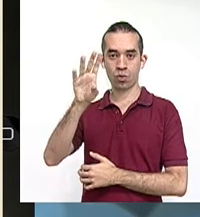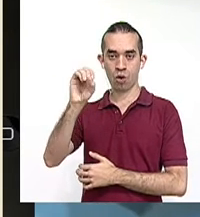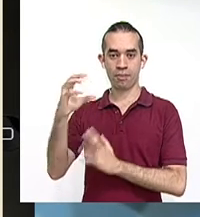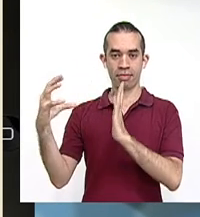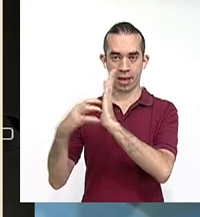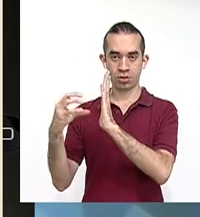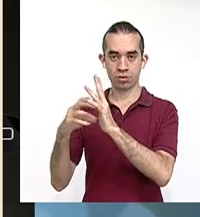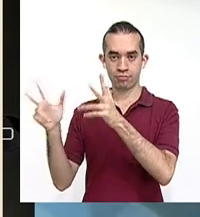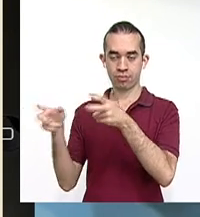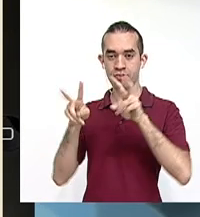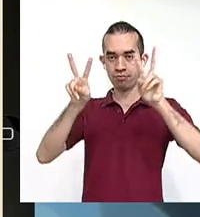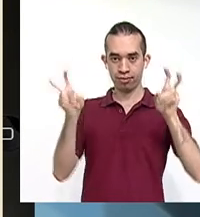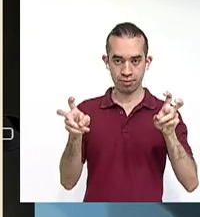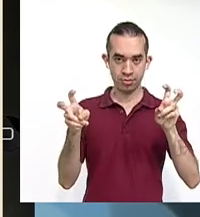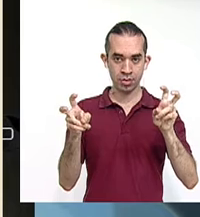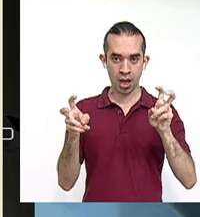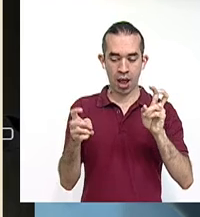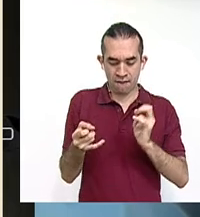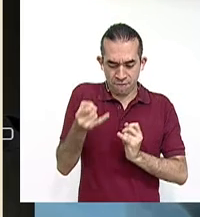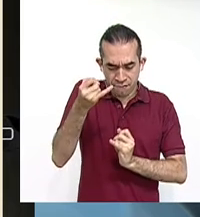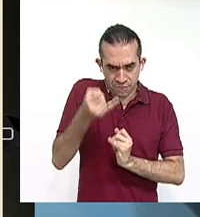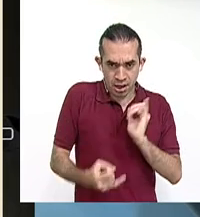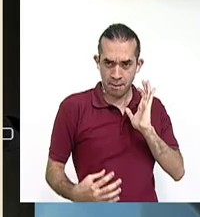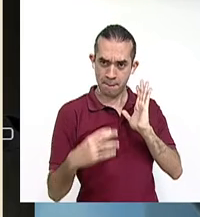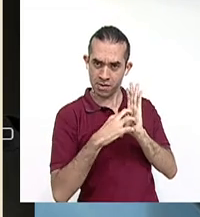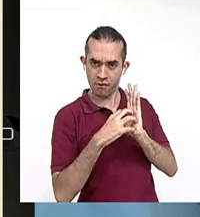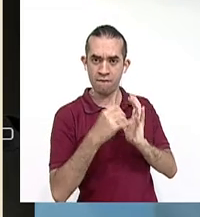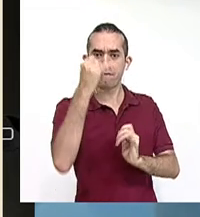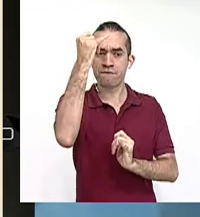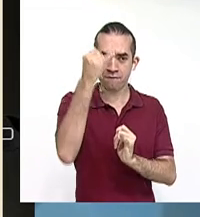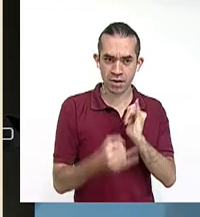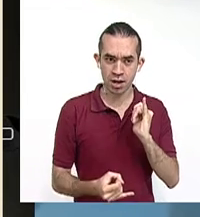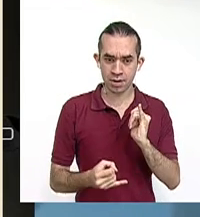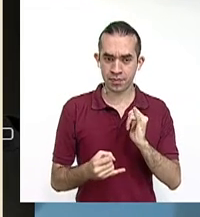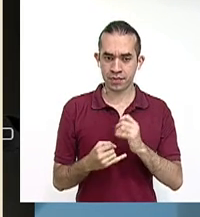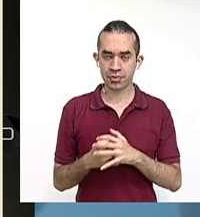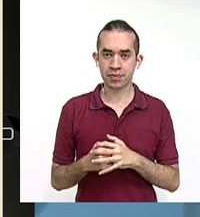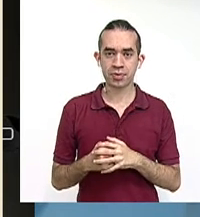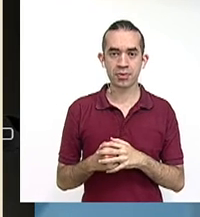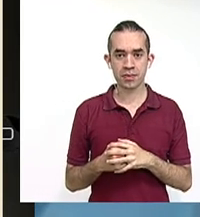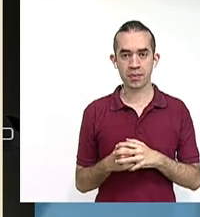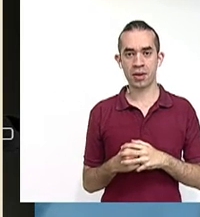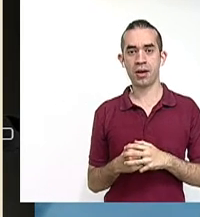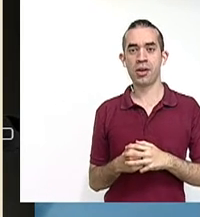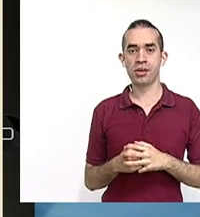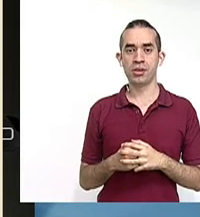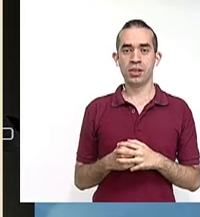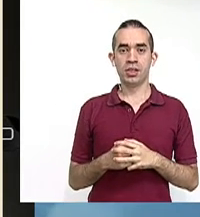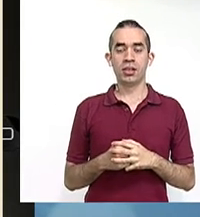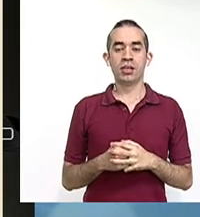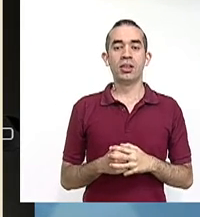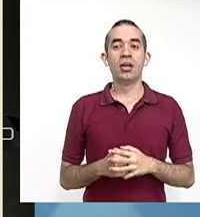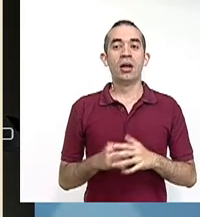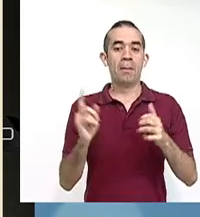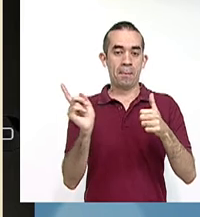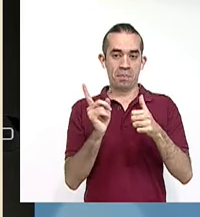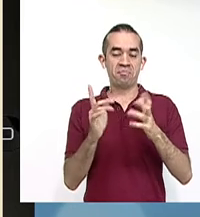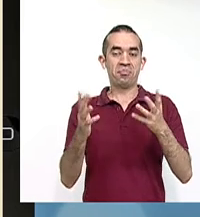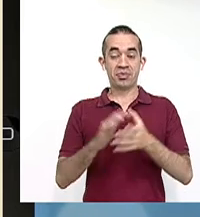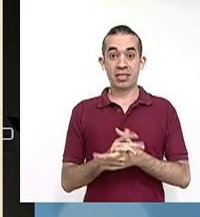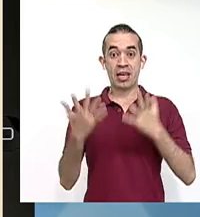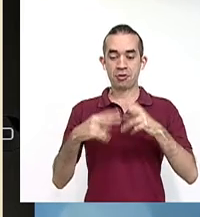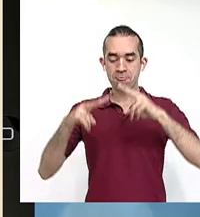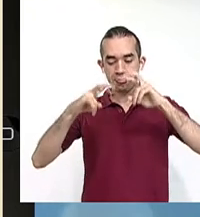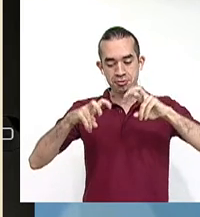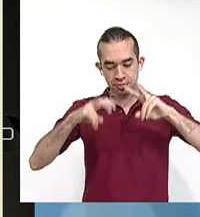Párrafo final de este ensayo. Y como esta es la primera parte de la labor depuradora, dejo a otros